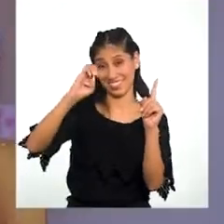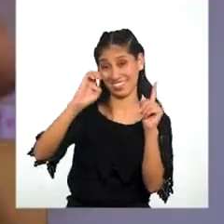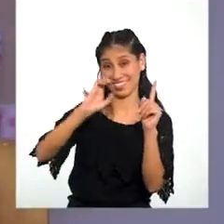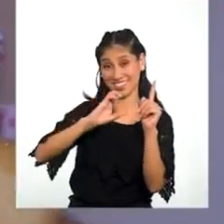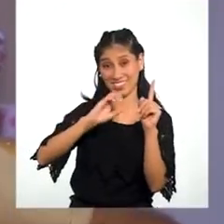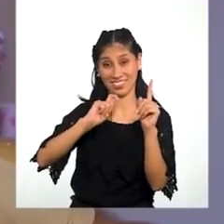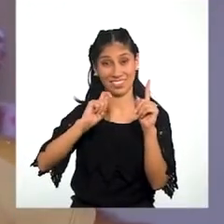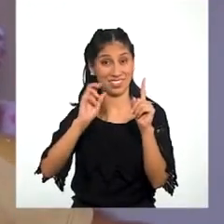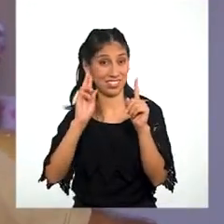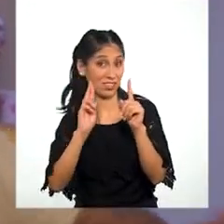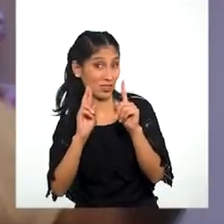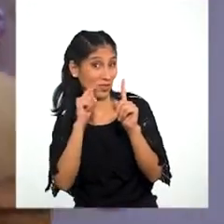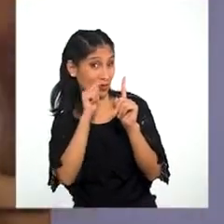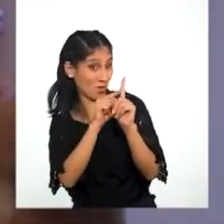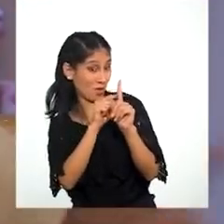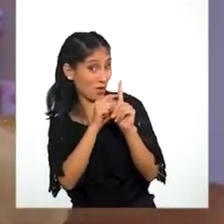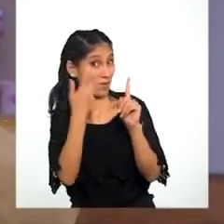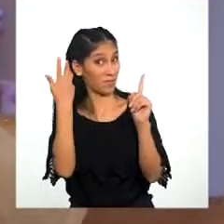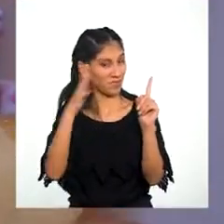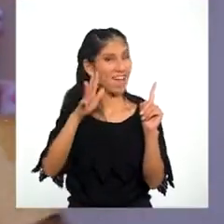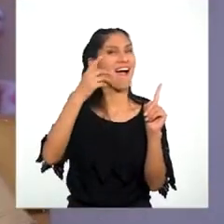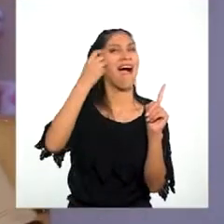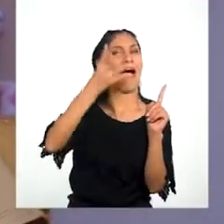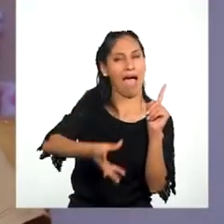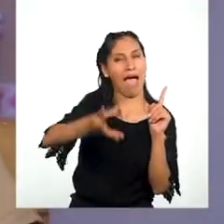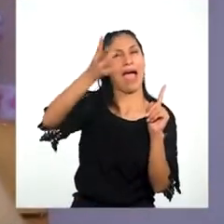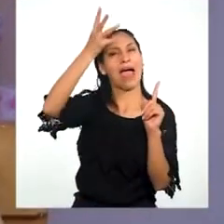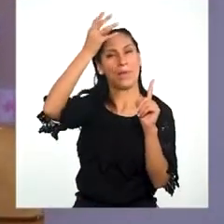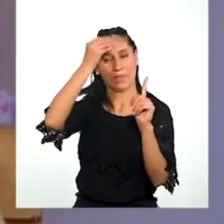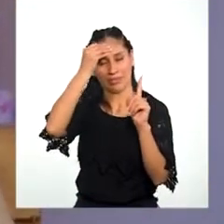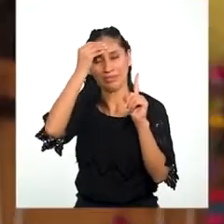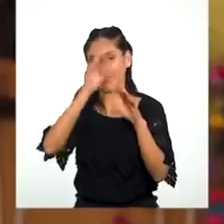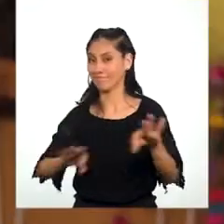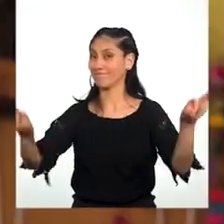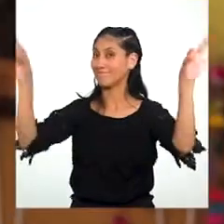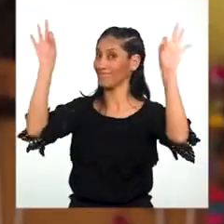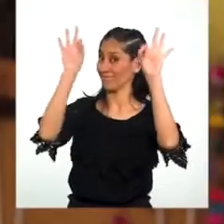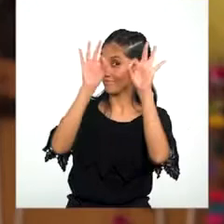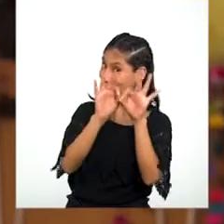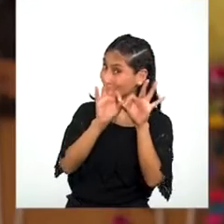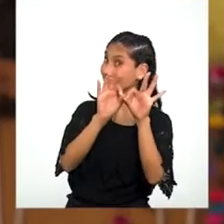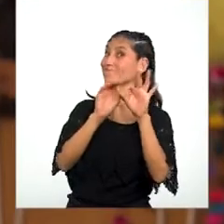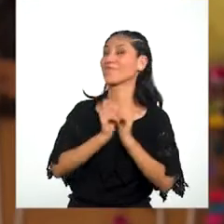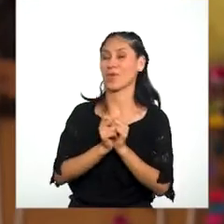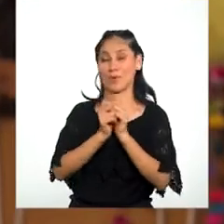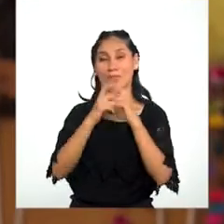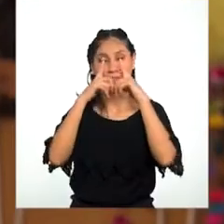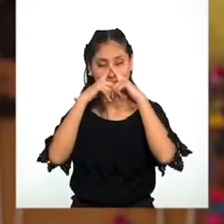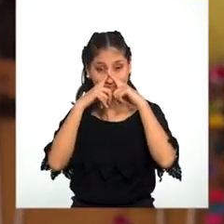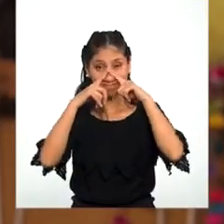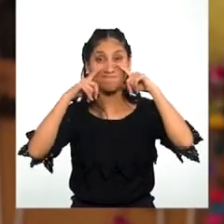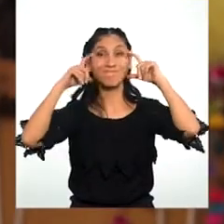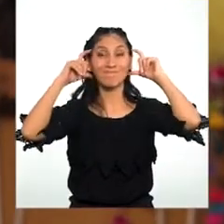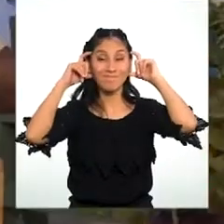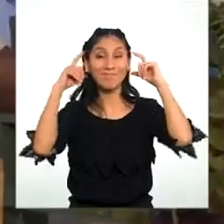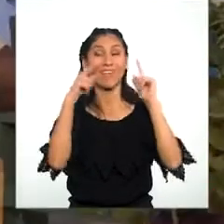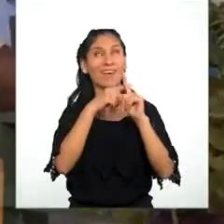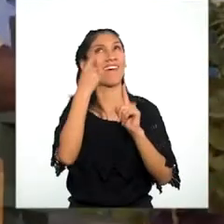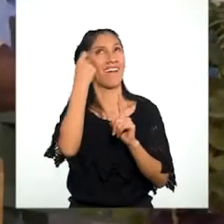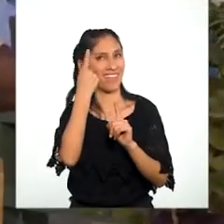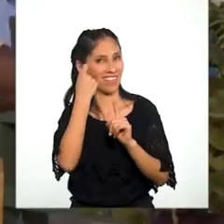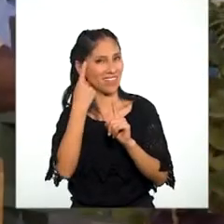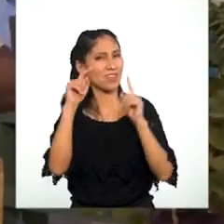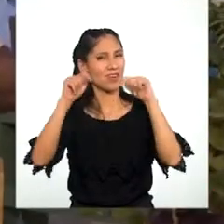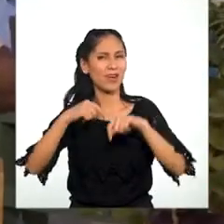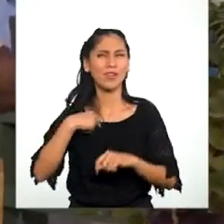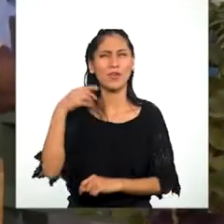Que al parecer Ya entendió Que es importante Usar bien La mascarilla He venido A